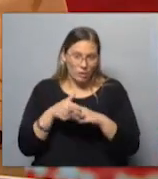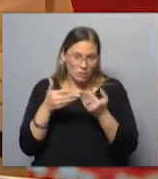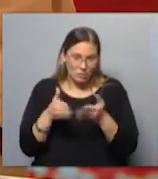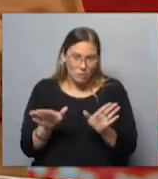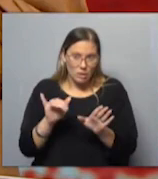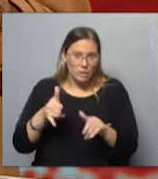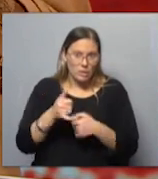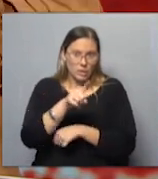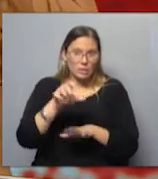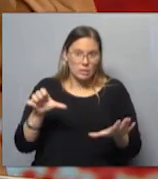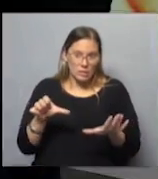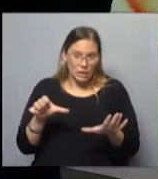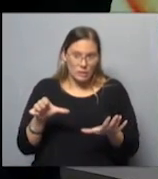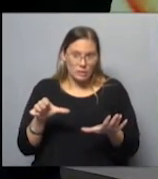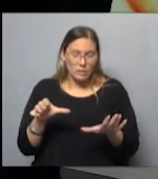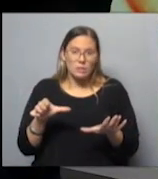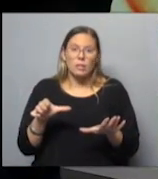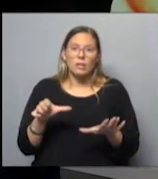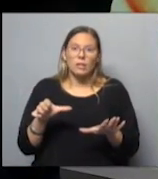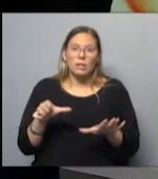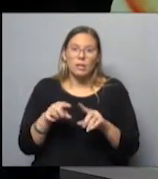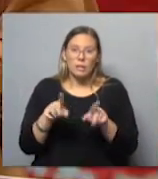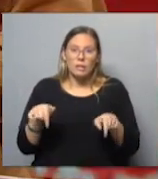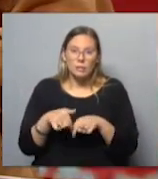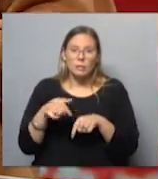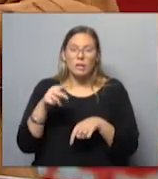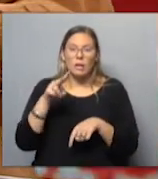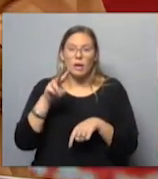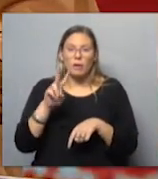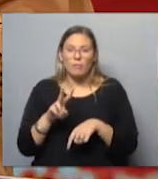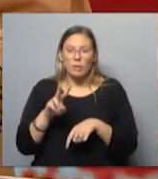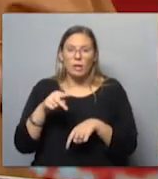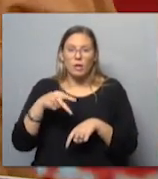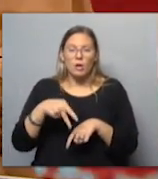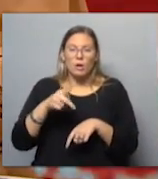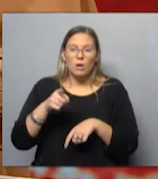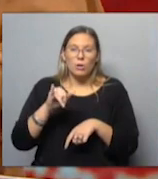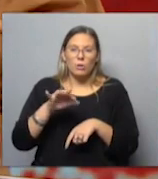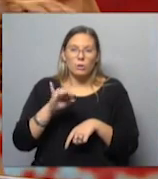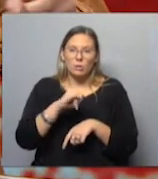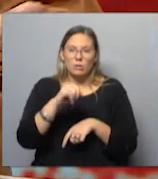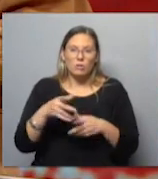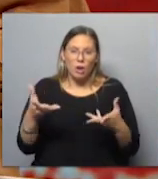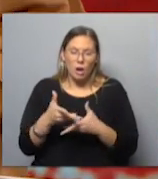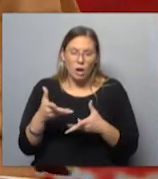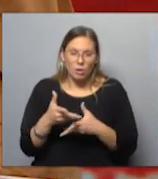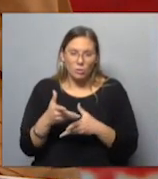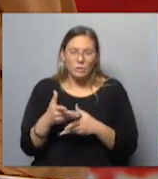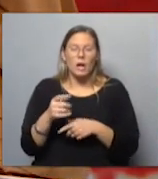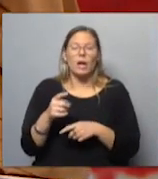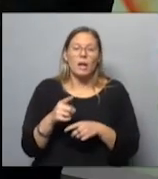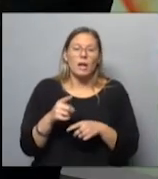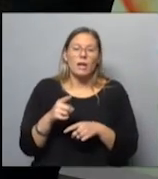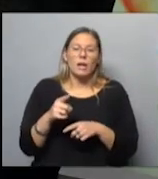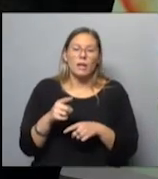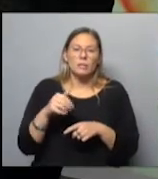ya se estrenó el 16. Se estrenó el 16, en la sala B, de la Nelly Goitinho, y ahora el 23 se estrena en Cinemateca, y ahí va a Y sigue en la